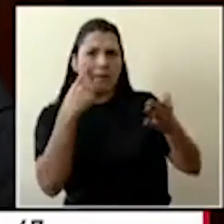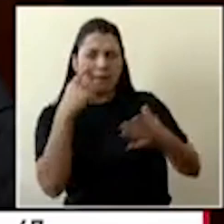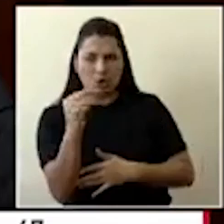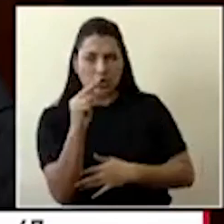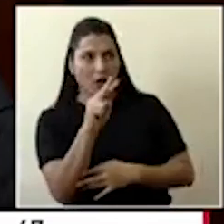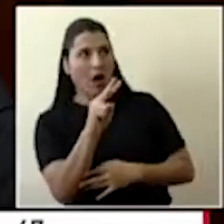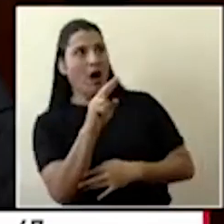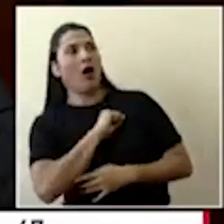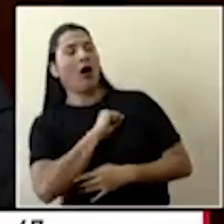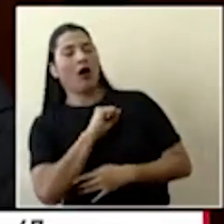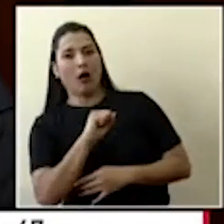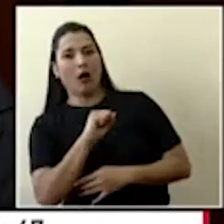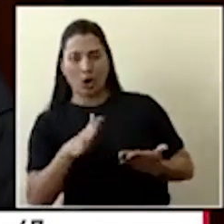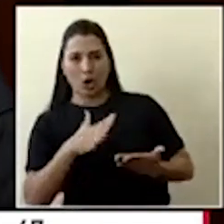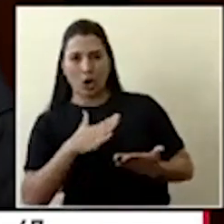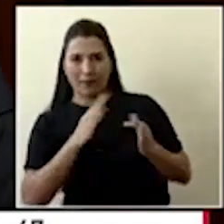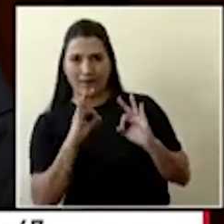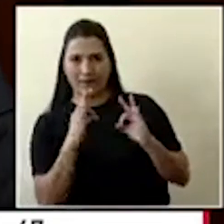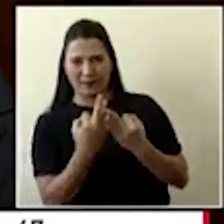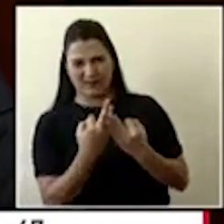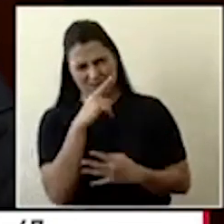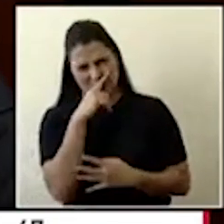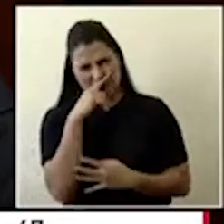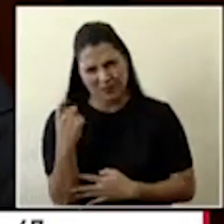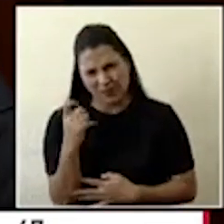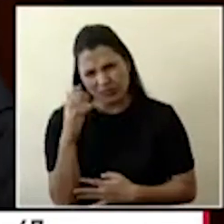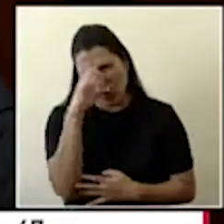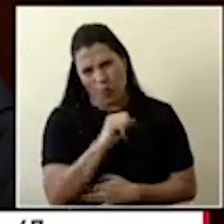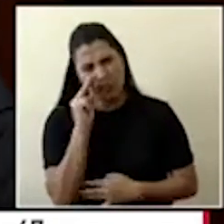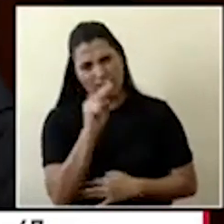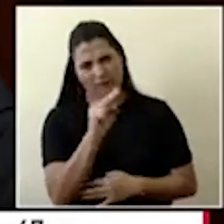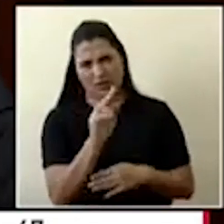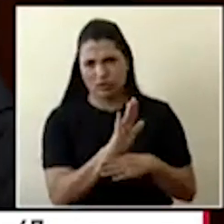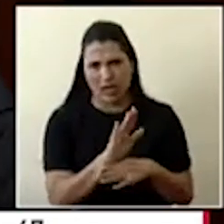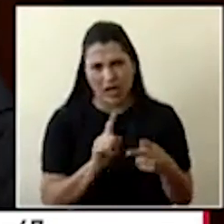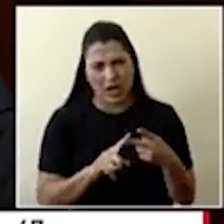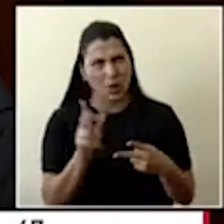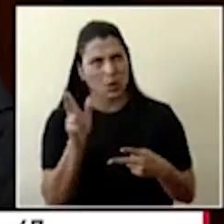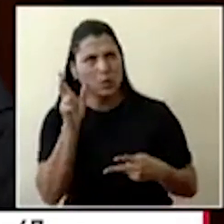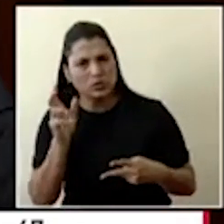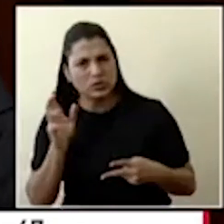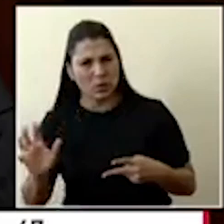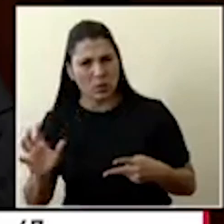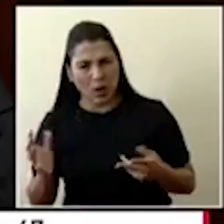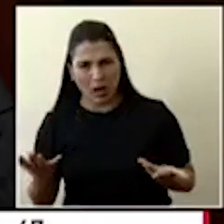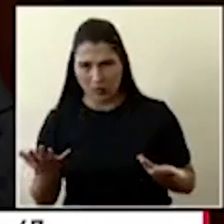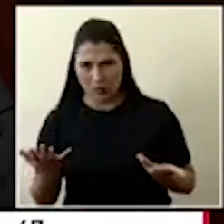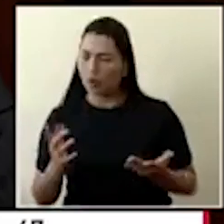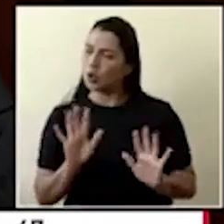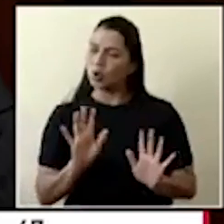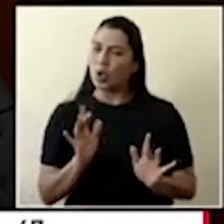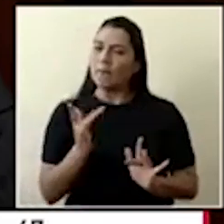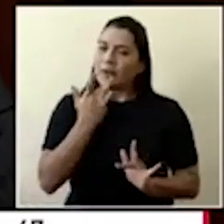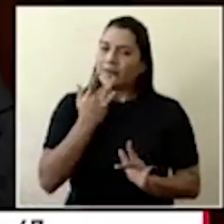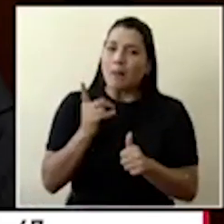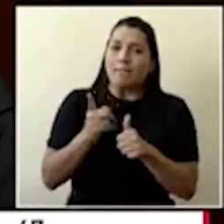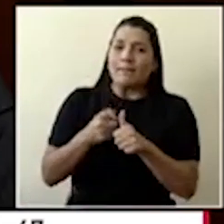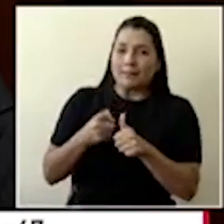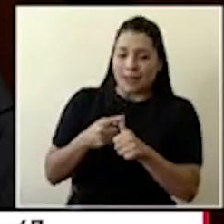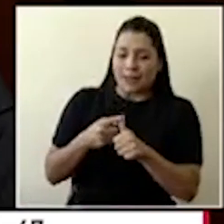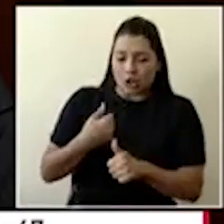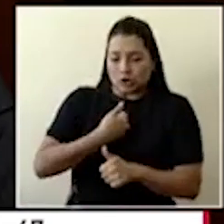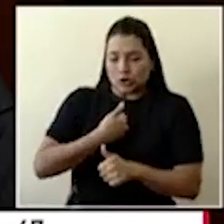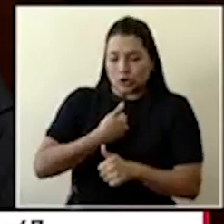que los familiares se encuentran, por ejemplo, encendiendo la tele o escuchando la radio y que no tengan esa comunicación directa del centro